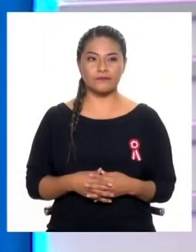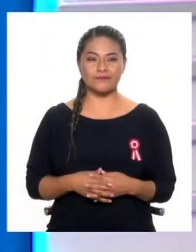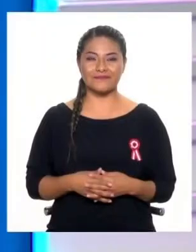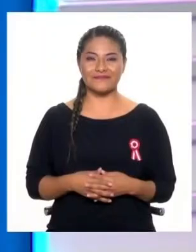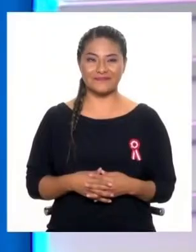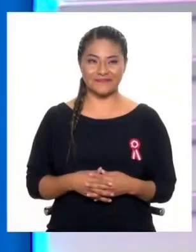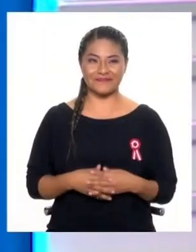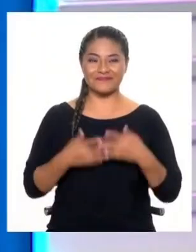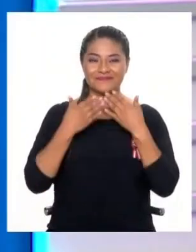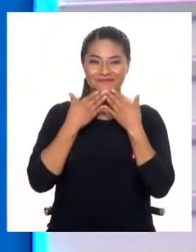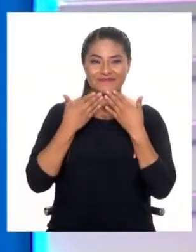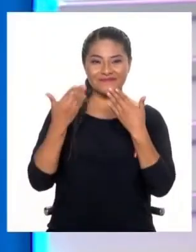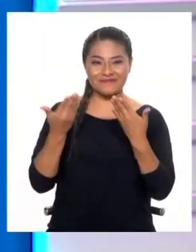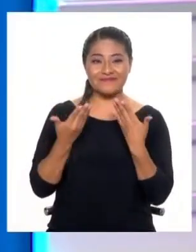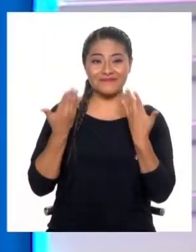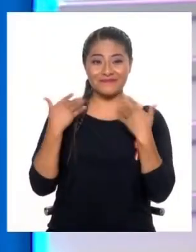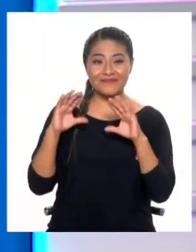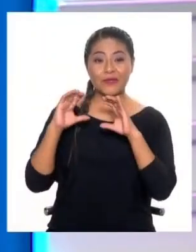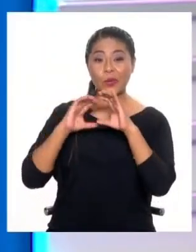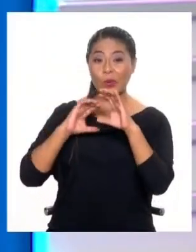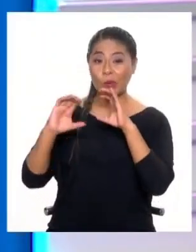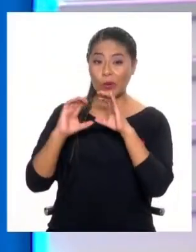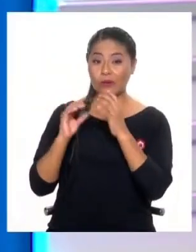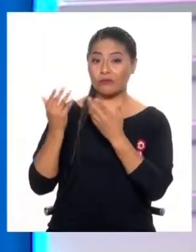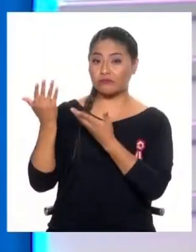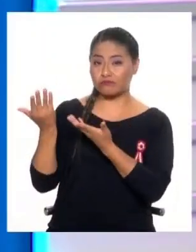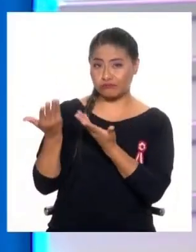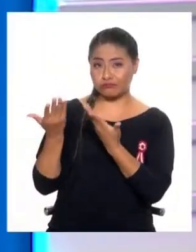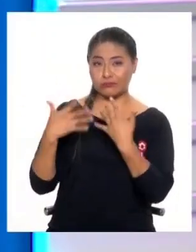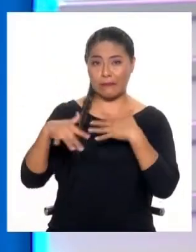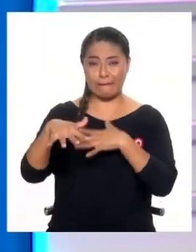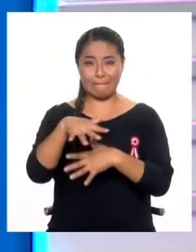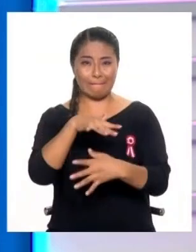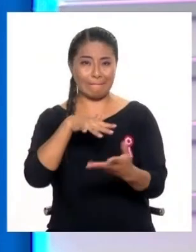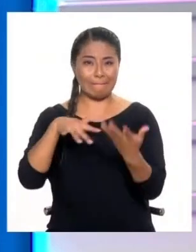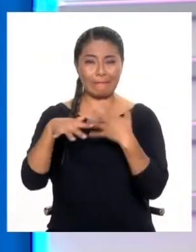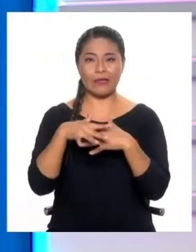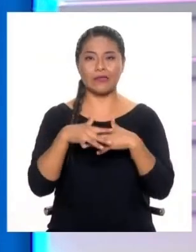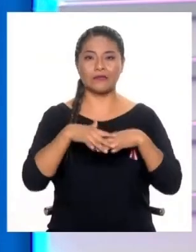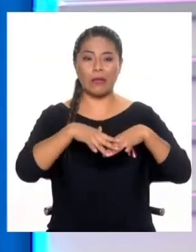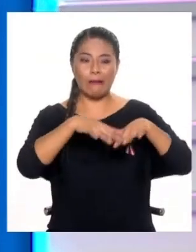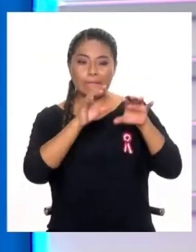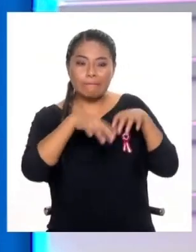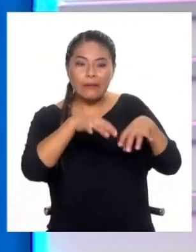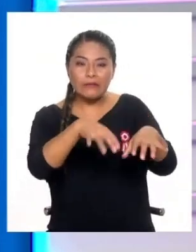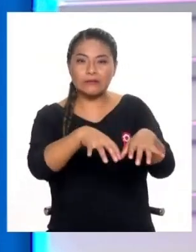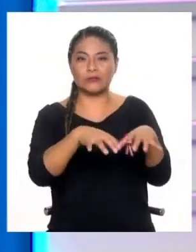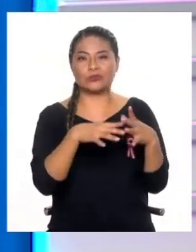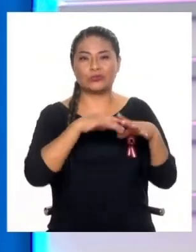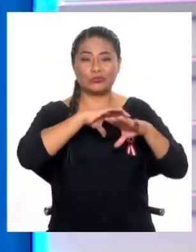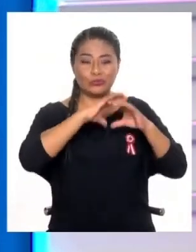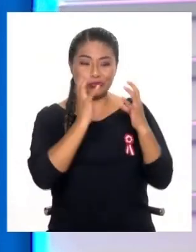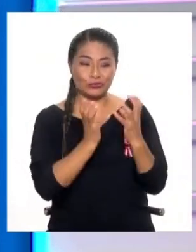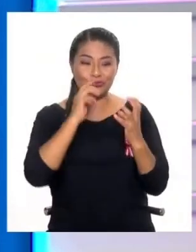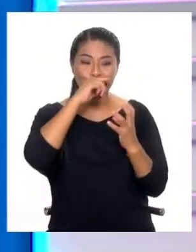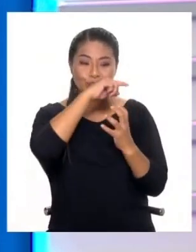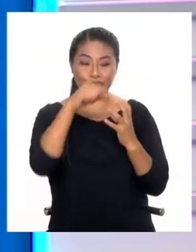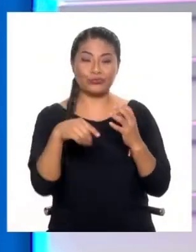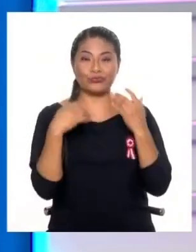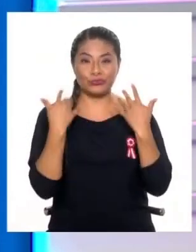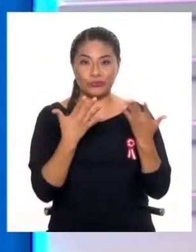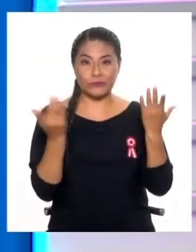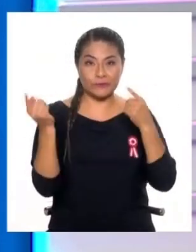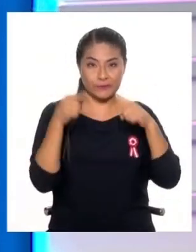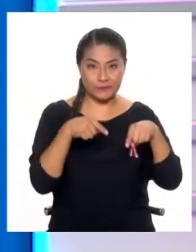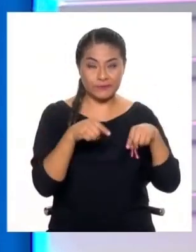Y después de haber hablado del de desastres y el fenómeno global que se nos viene del niño,